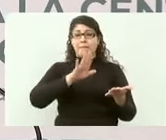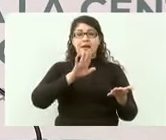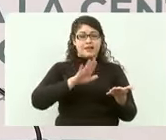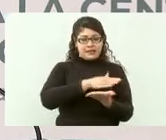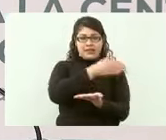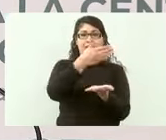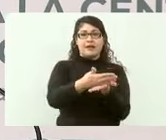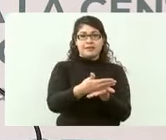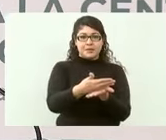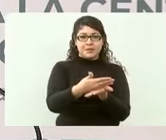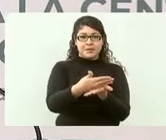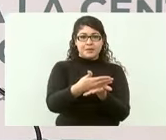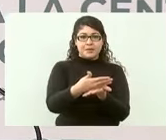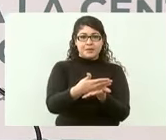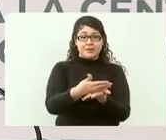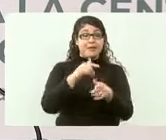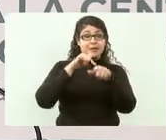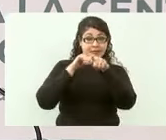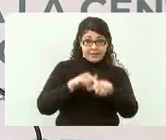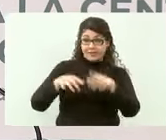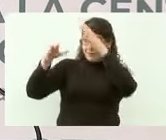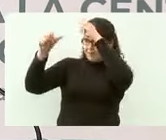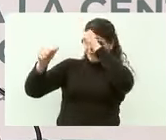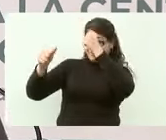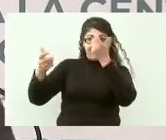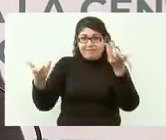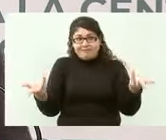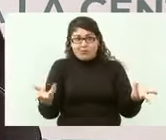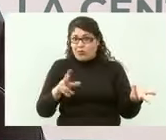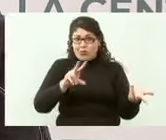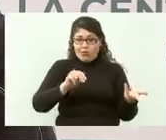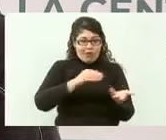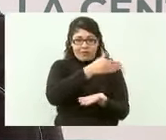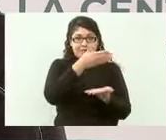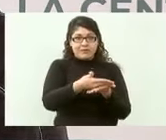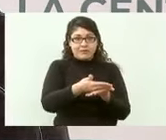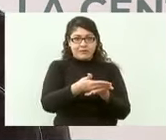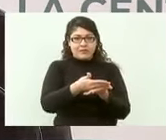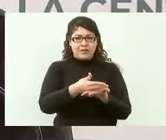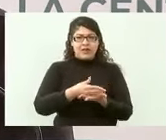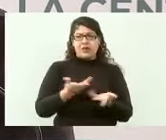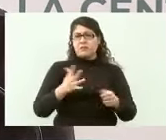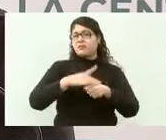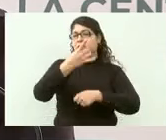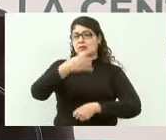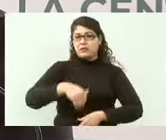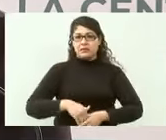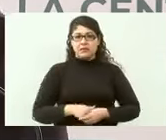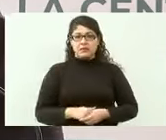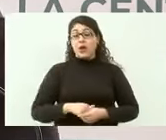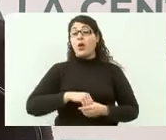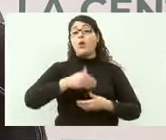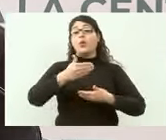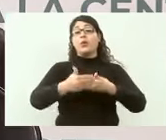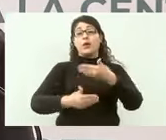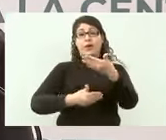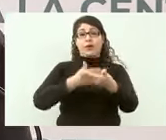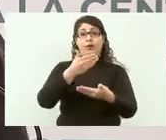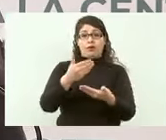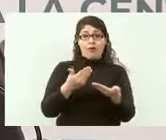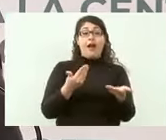negociaciones. Fue hasta que se aceptó que